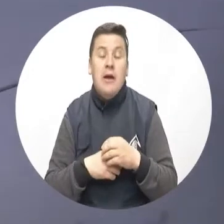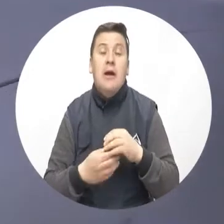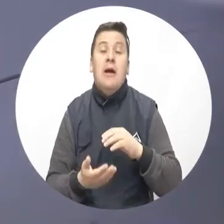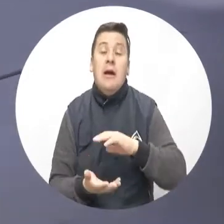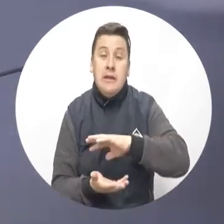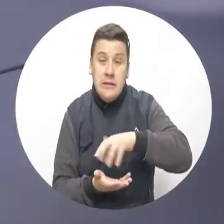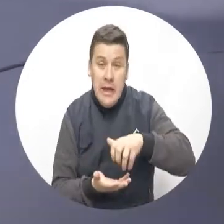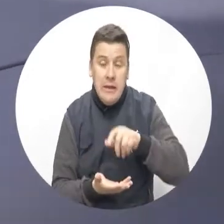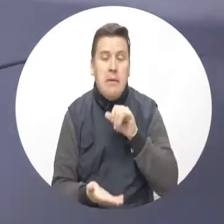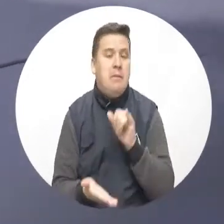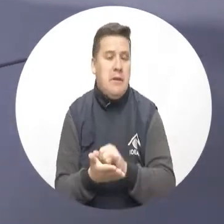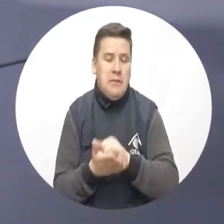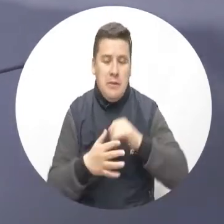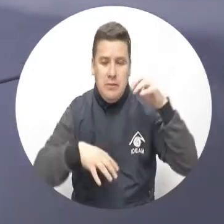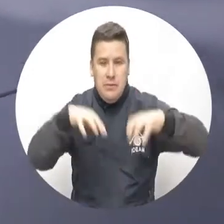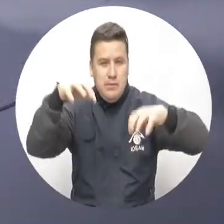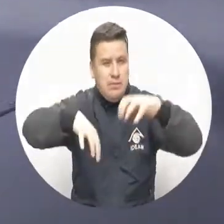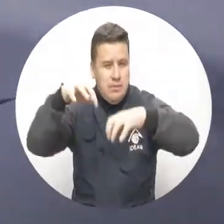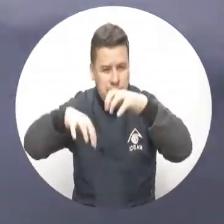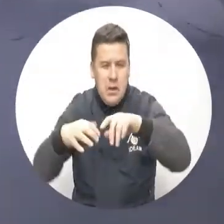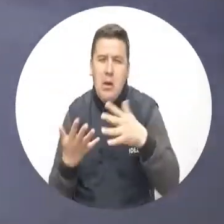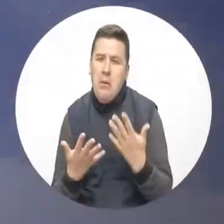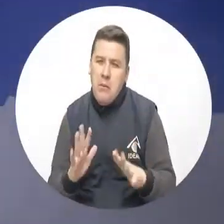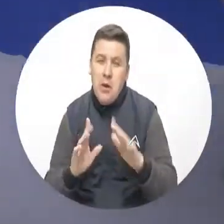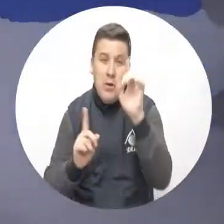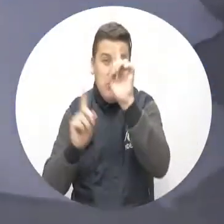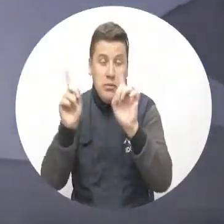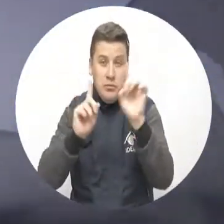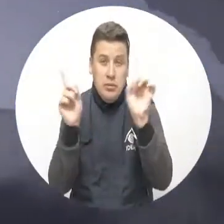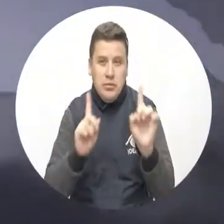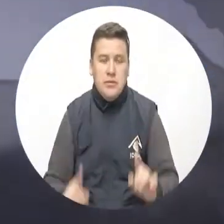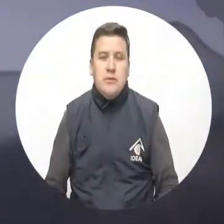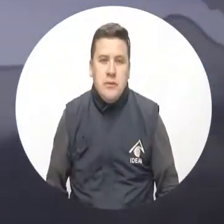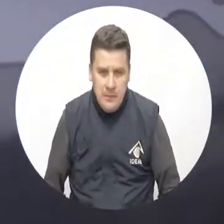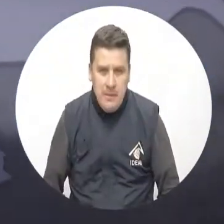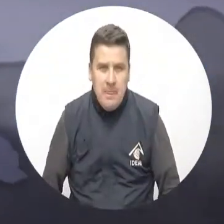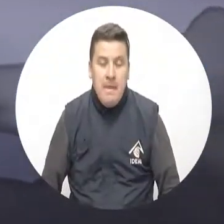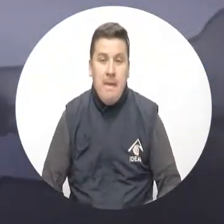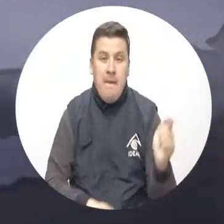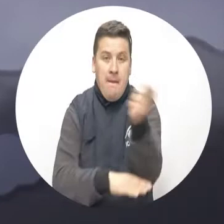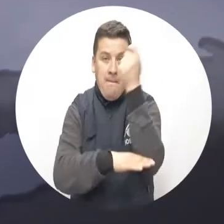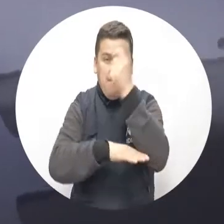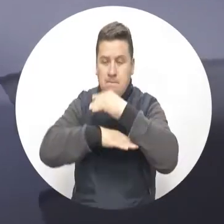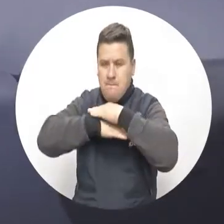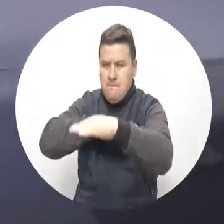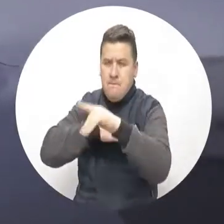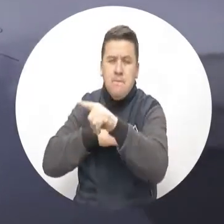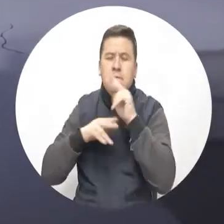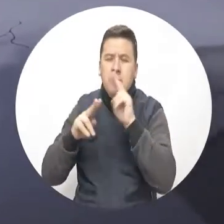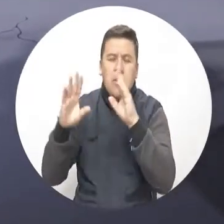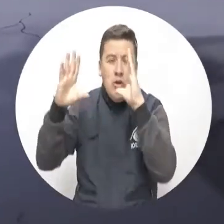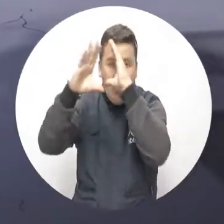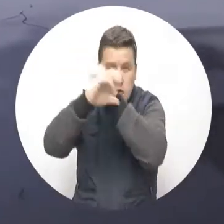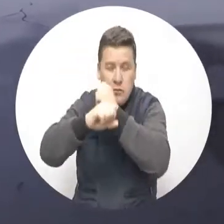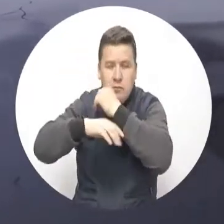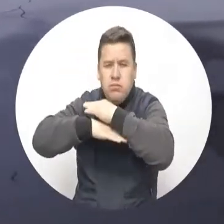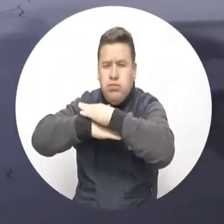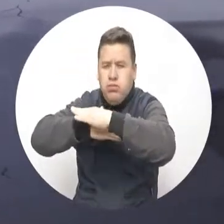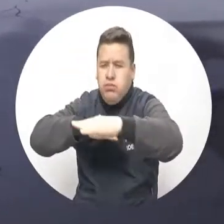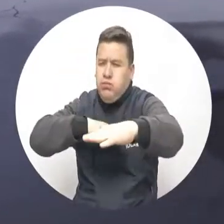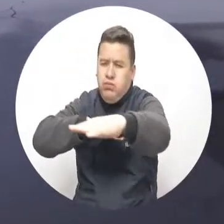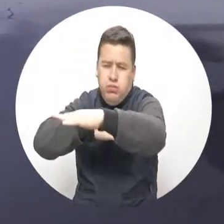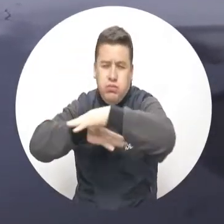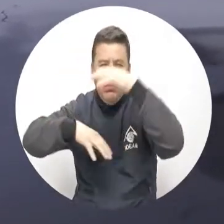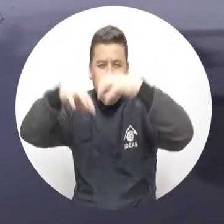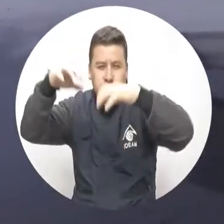Santander permanecerán las lloviznas y son probables descargas eléctricas en los llanos colombianos la noche seguirá pasada por agua